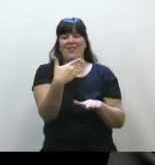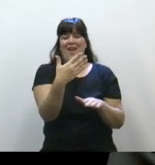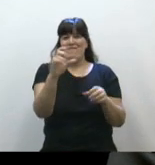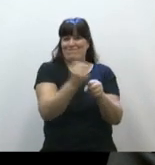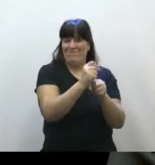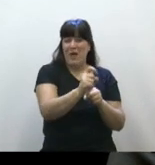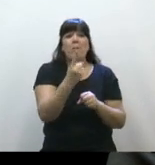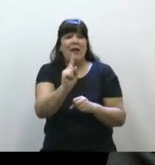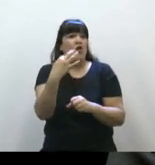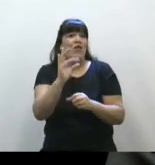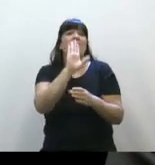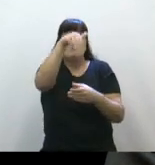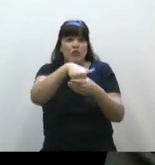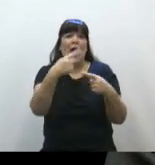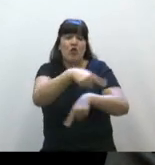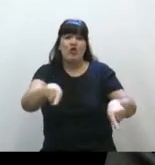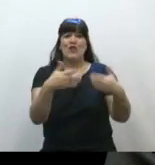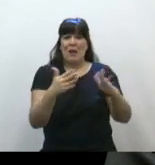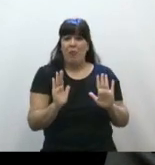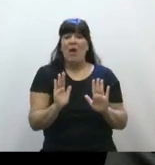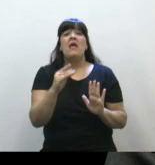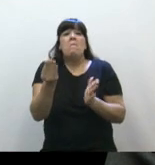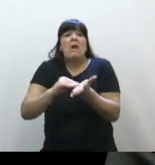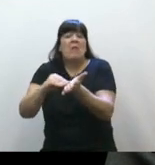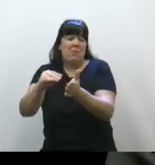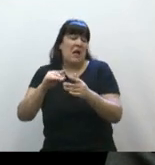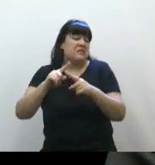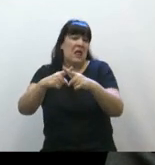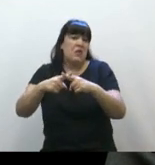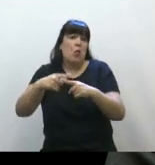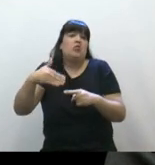Pero bueno, pero votemos lo posible. Y después si quiere más, bueno, discuta algo más adelante.